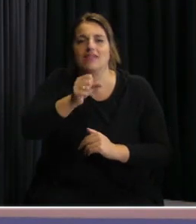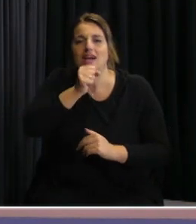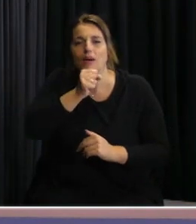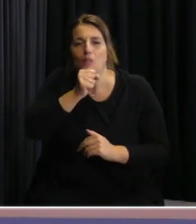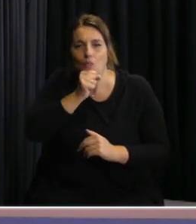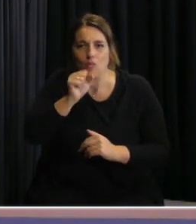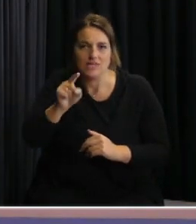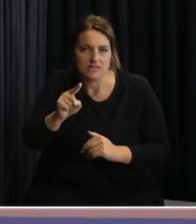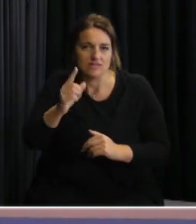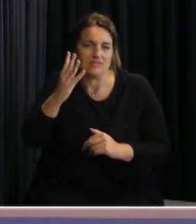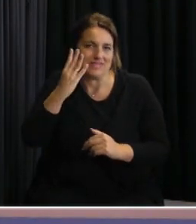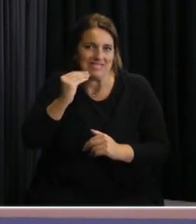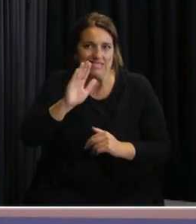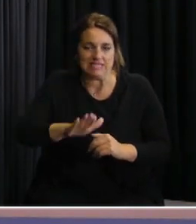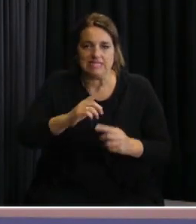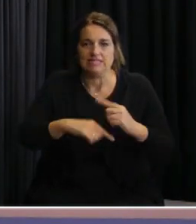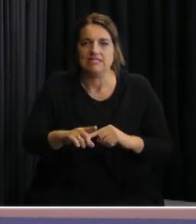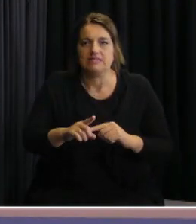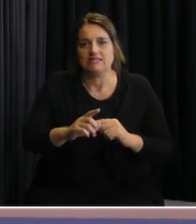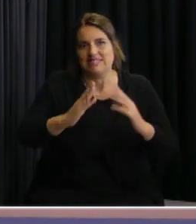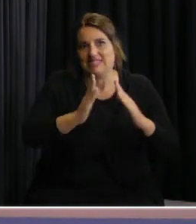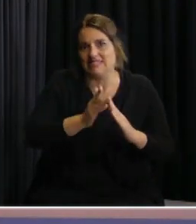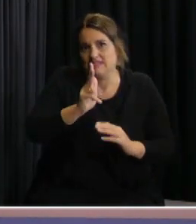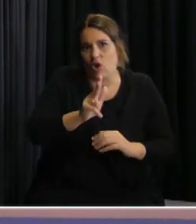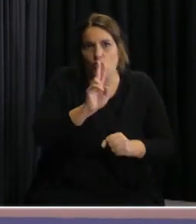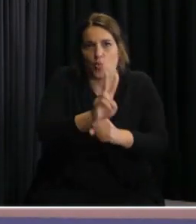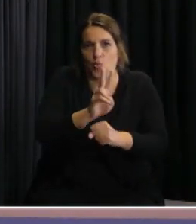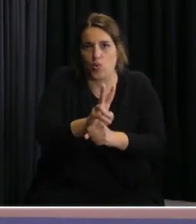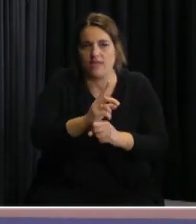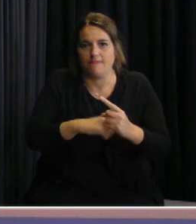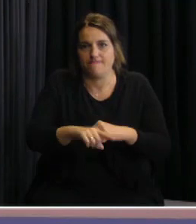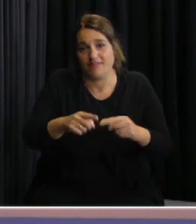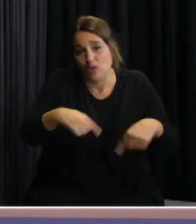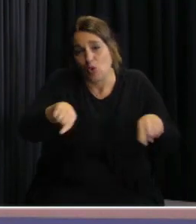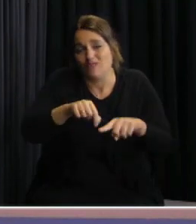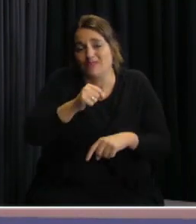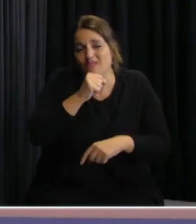ancianos, residencias de adultos mayores, a nuestros viejitos.